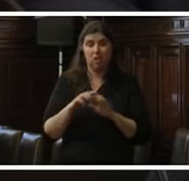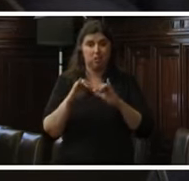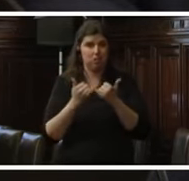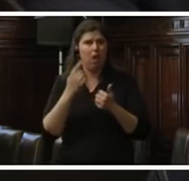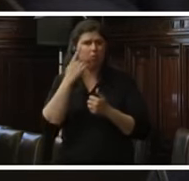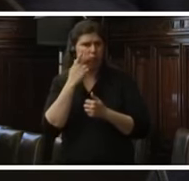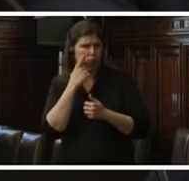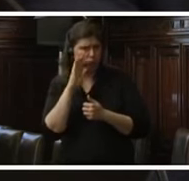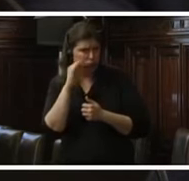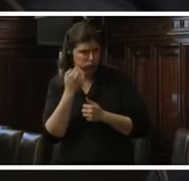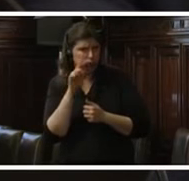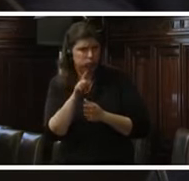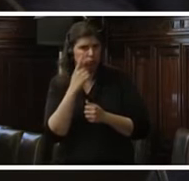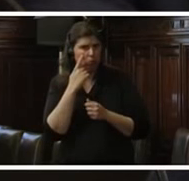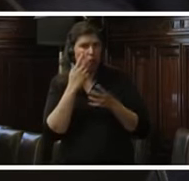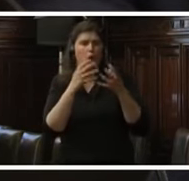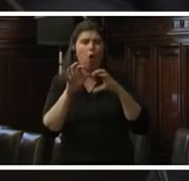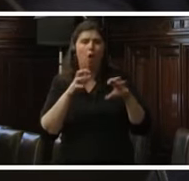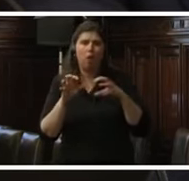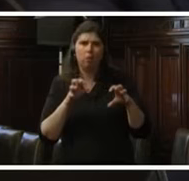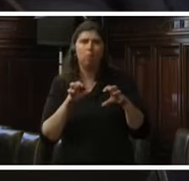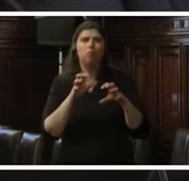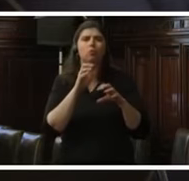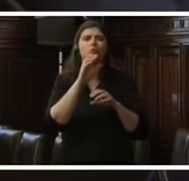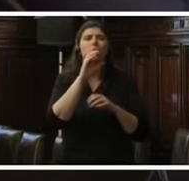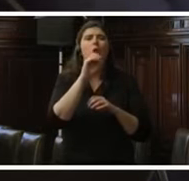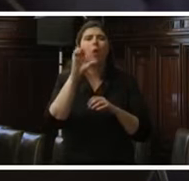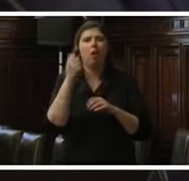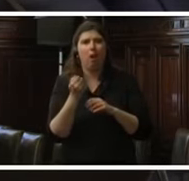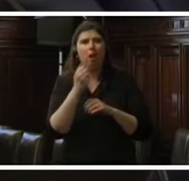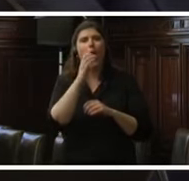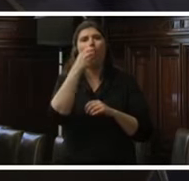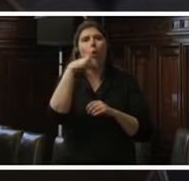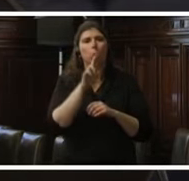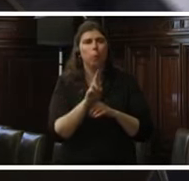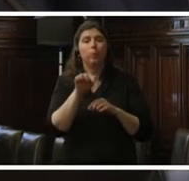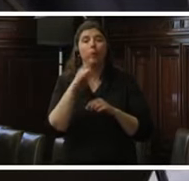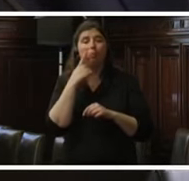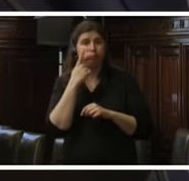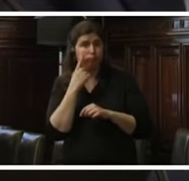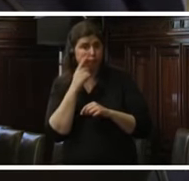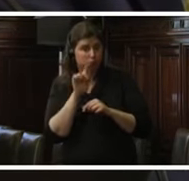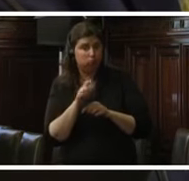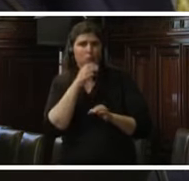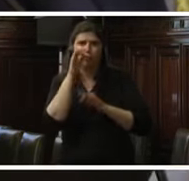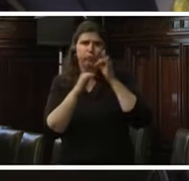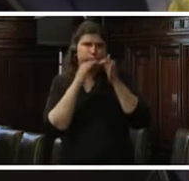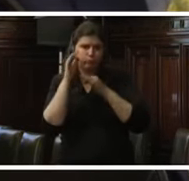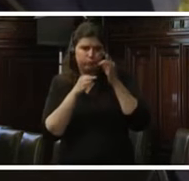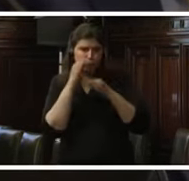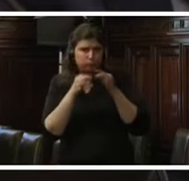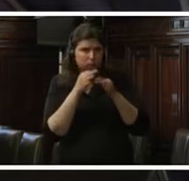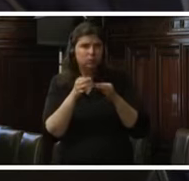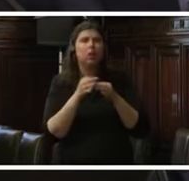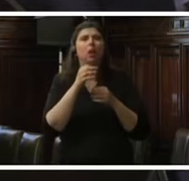conocimiento de los organismos de Naciones Unidas. He tomado conocimiento que diversos relatores de Naciones Unidas